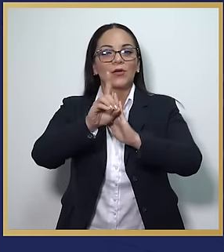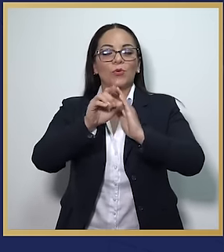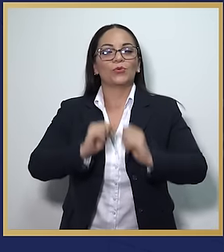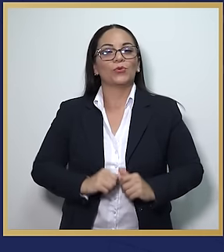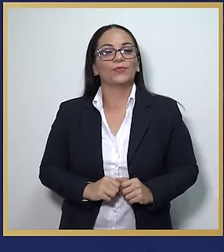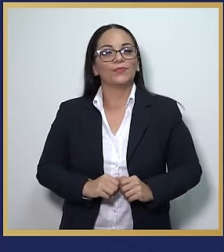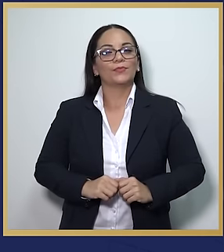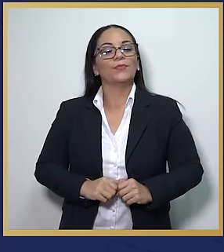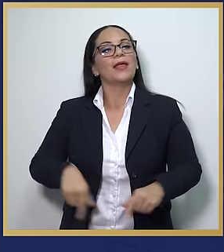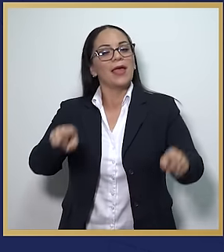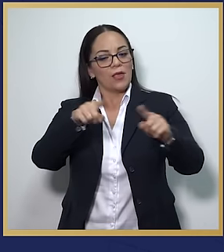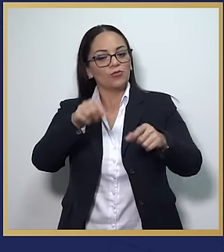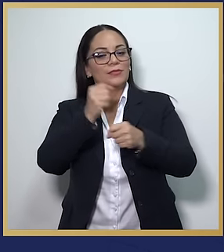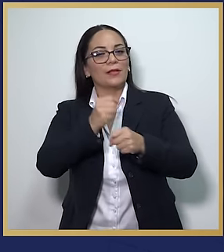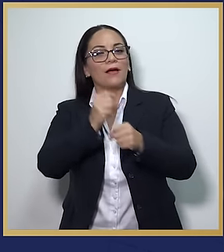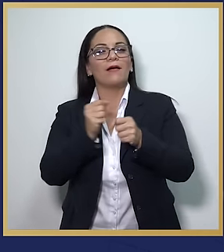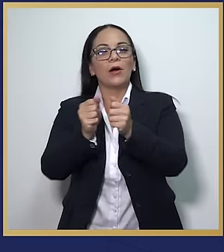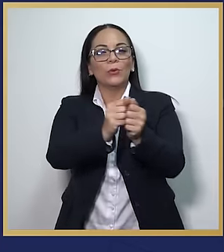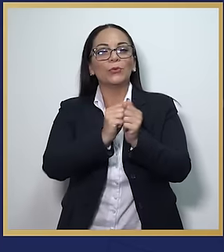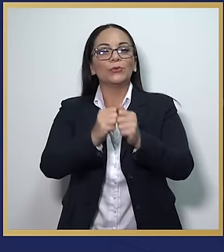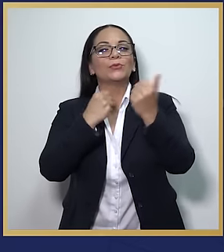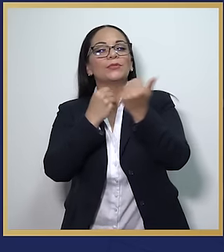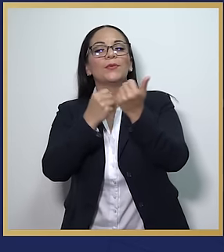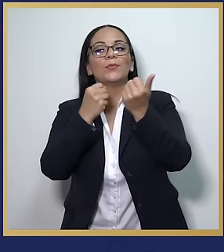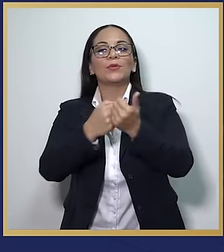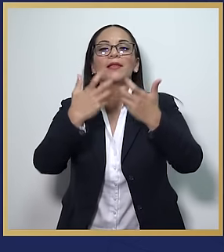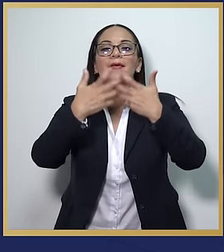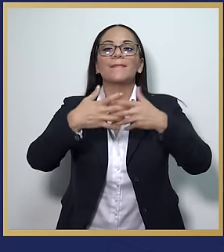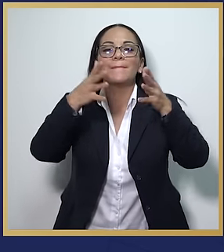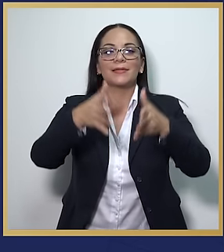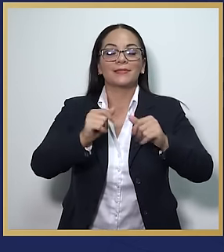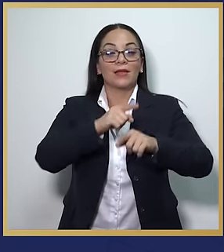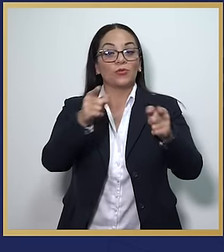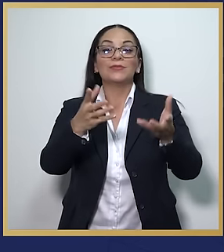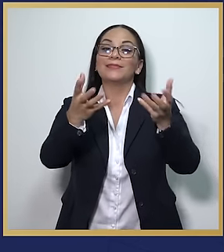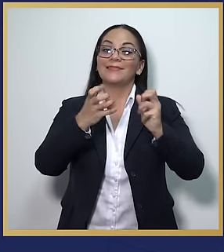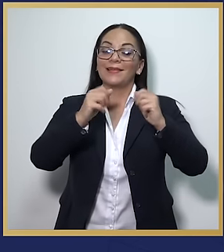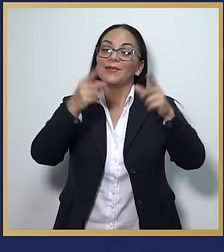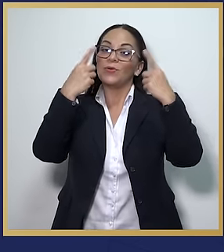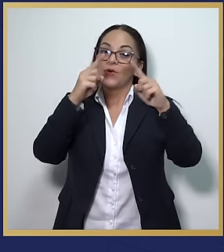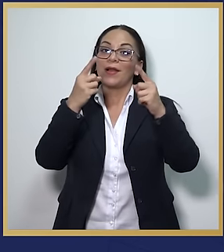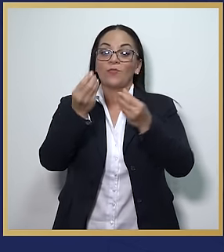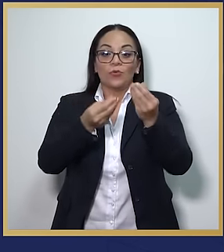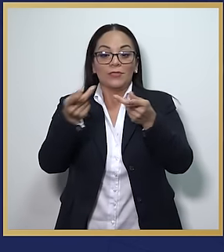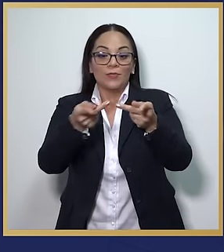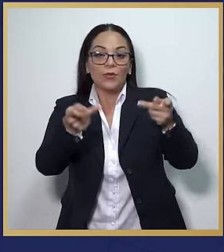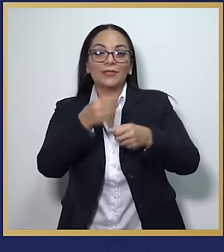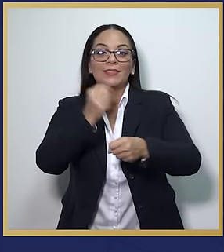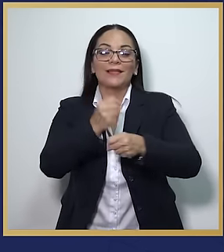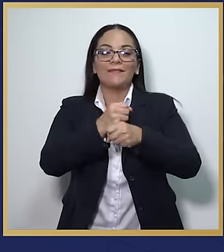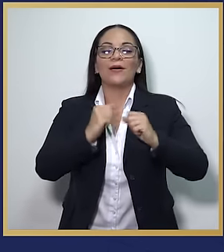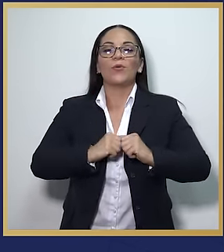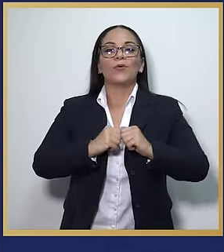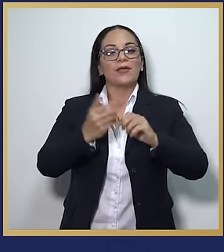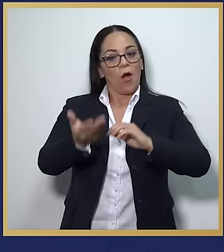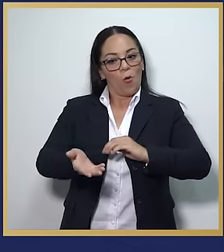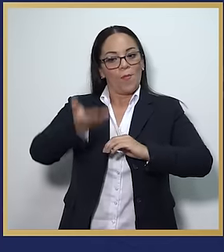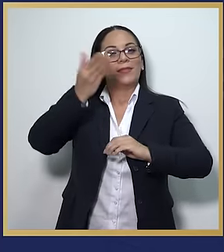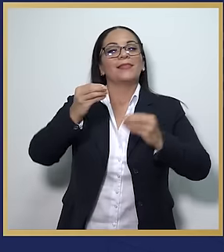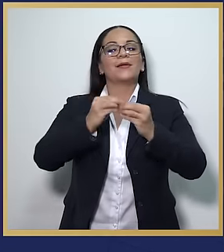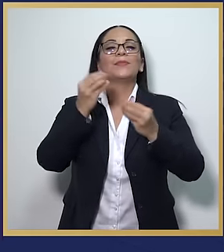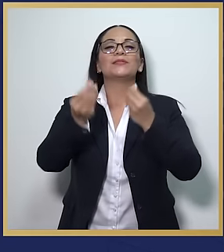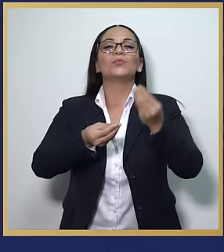desarrollo, trabajando juntos para apoyar a los empresarios que quieren generar empleo y aumentar la